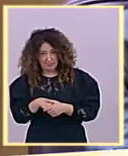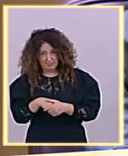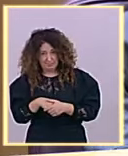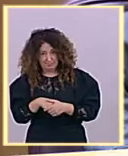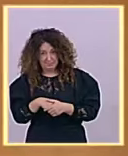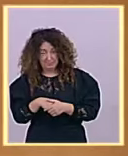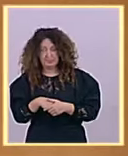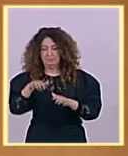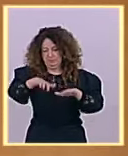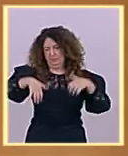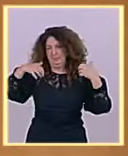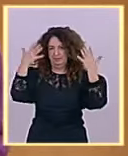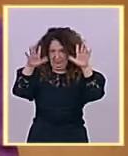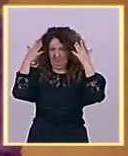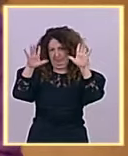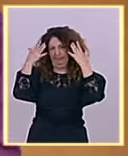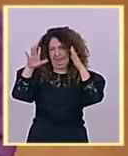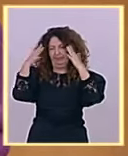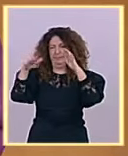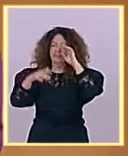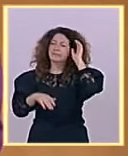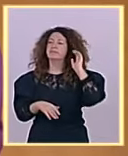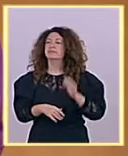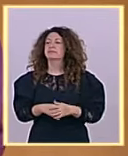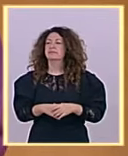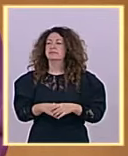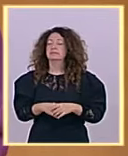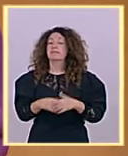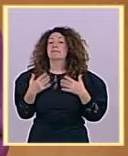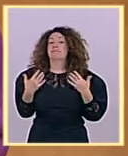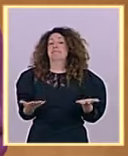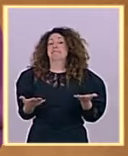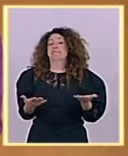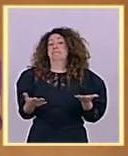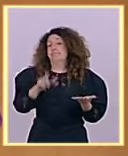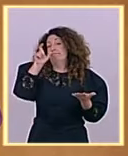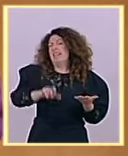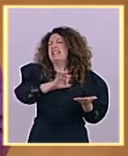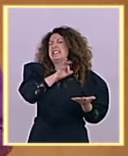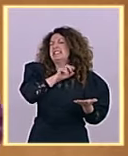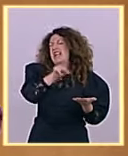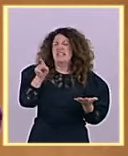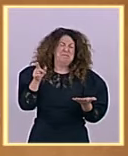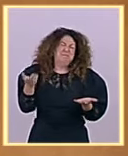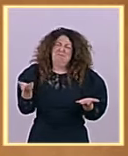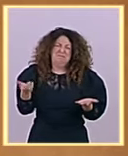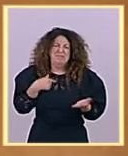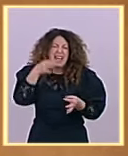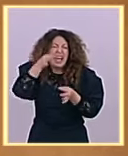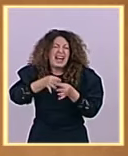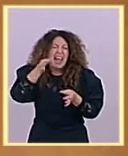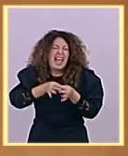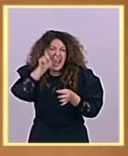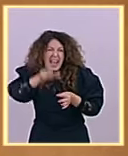Por tanto, señoría, ninguna credibilidad, cero credibilidad en el respeto que usted le tienen a los